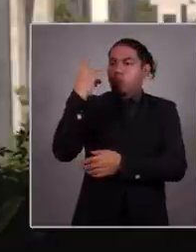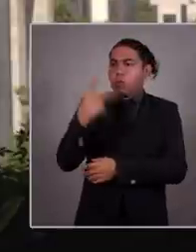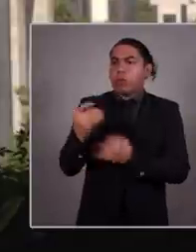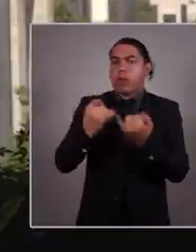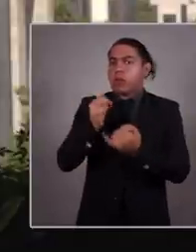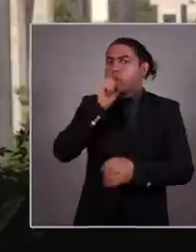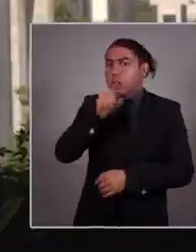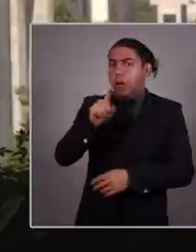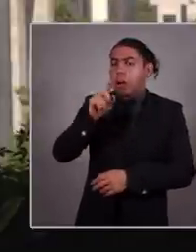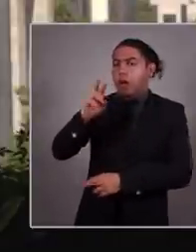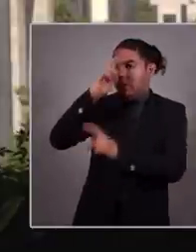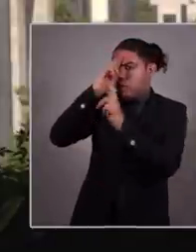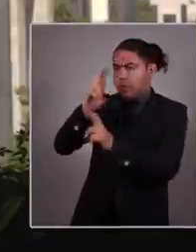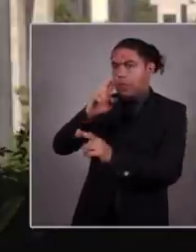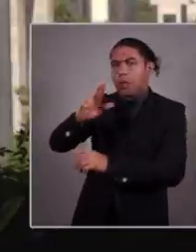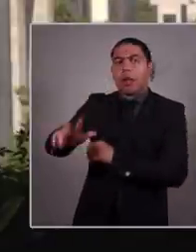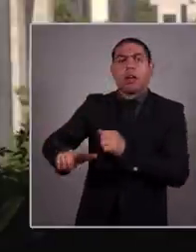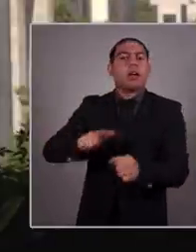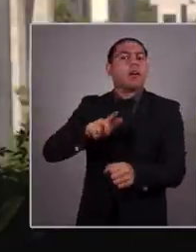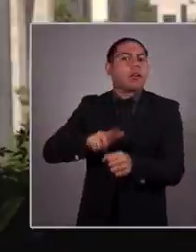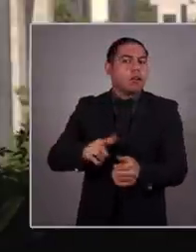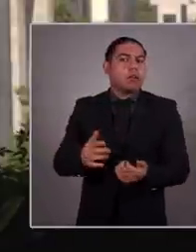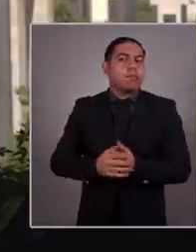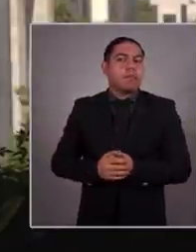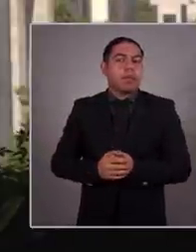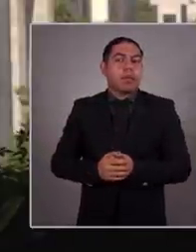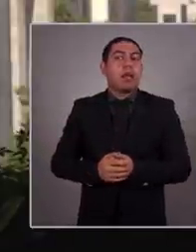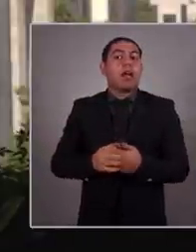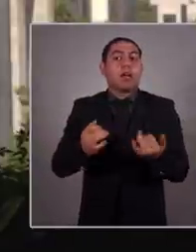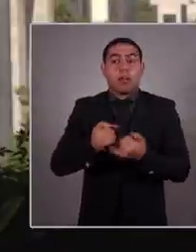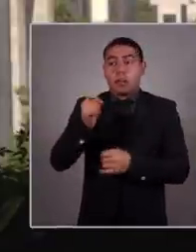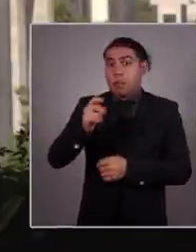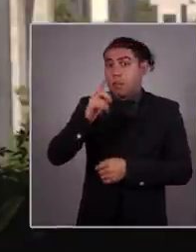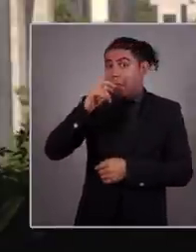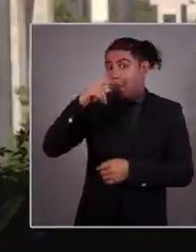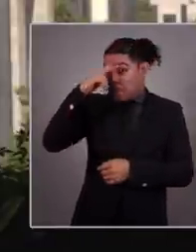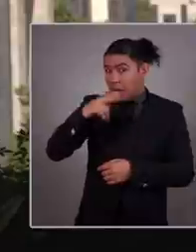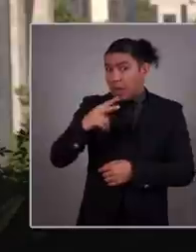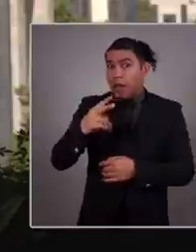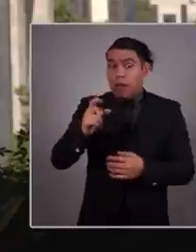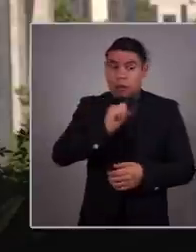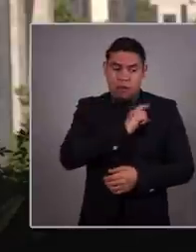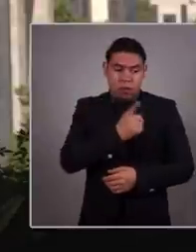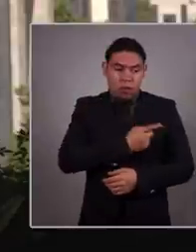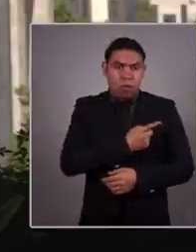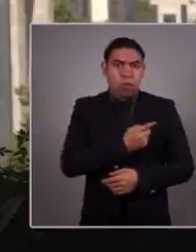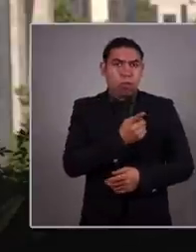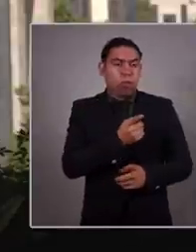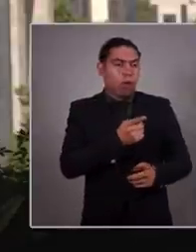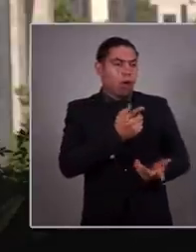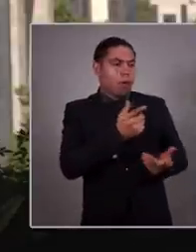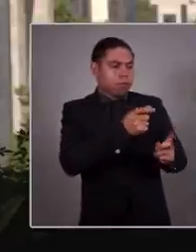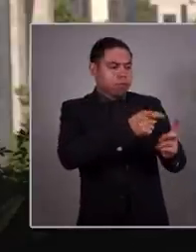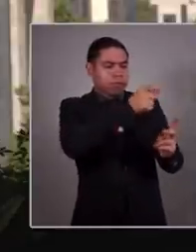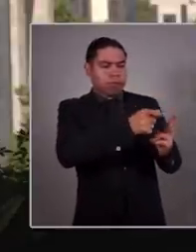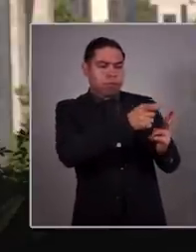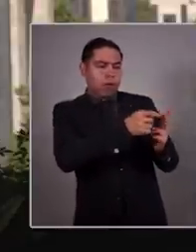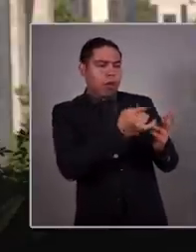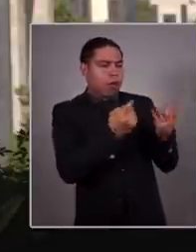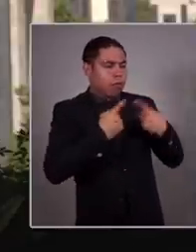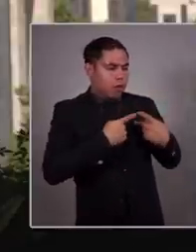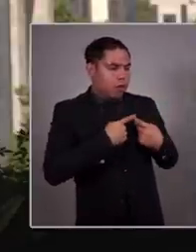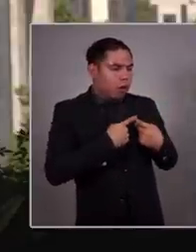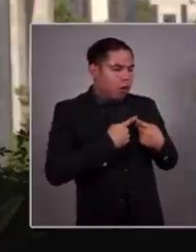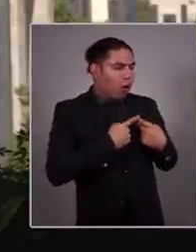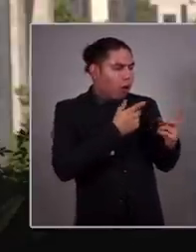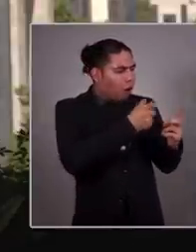sustentabilidad y el respeto a la naturaleza. México no merece el pasado donde el acceso a la salud se instauró como un privilegio y no como un